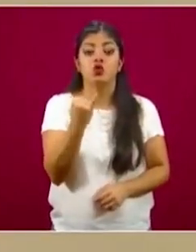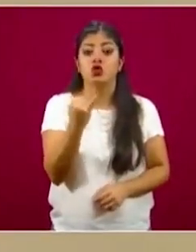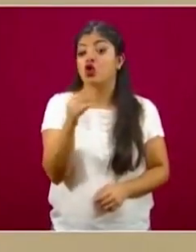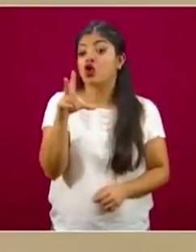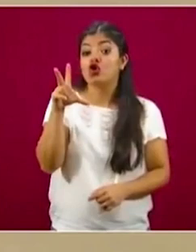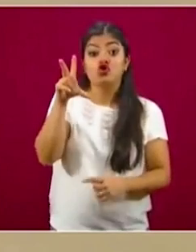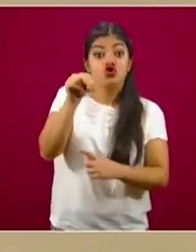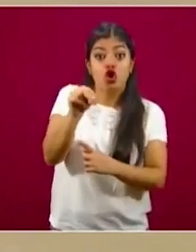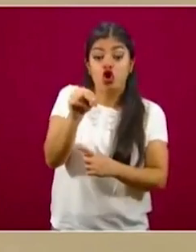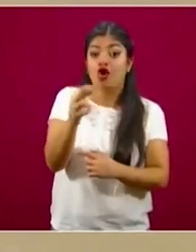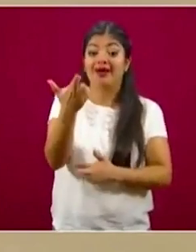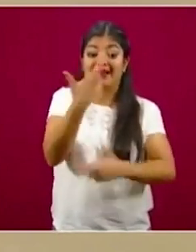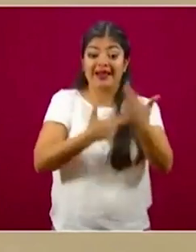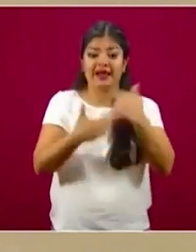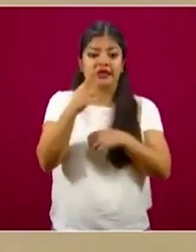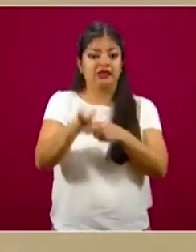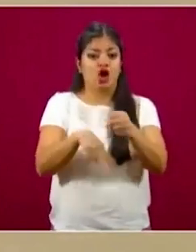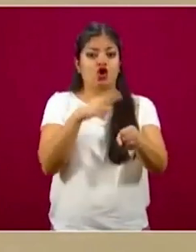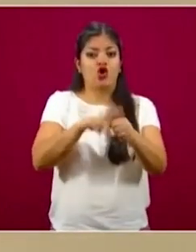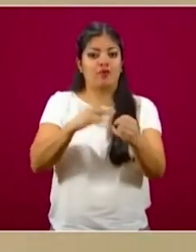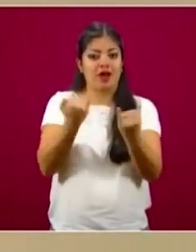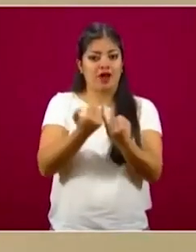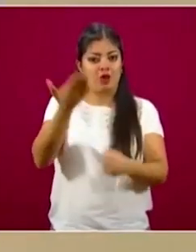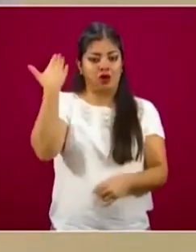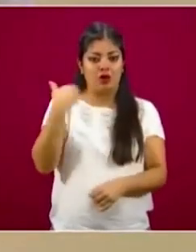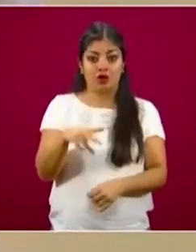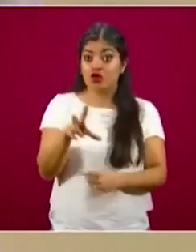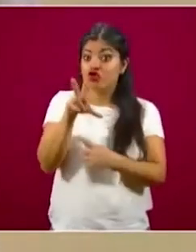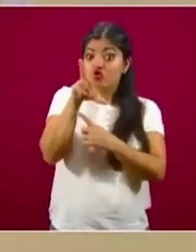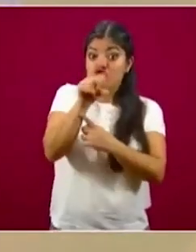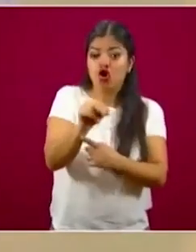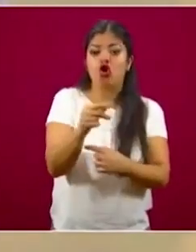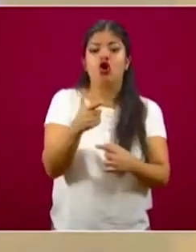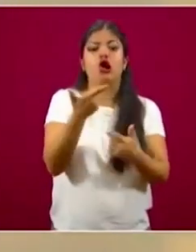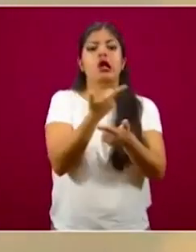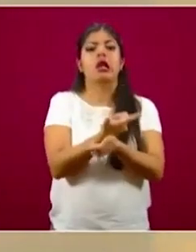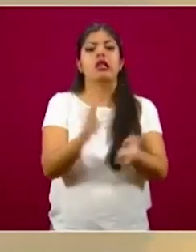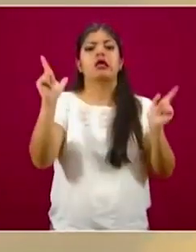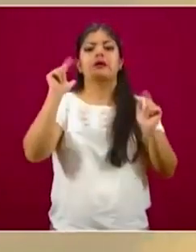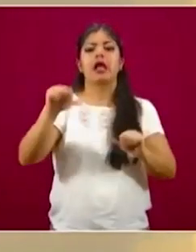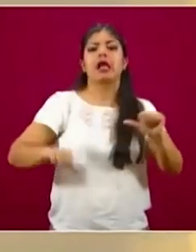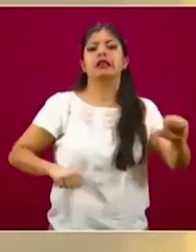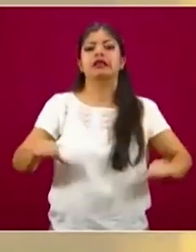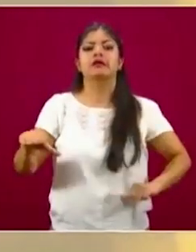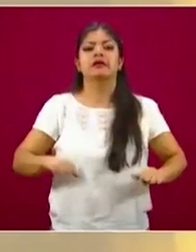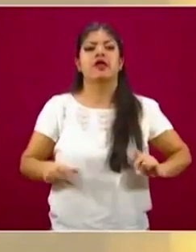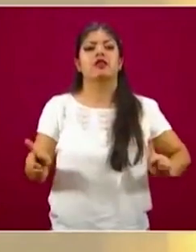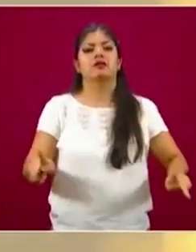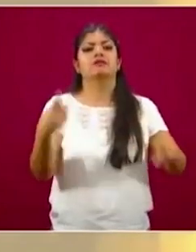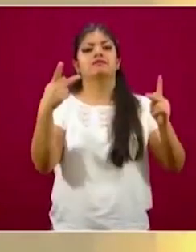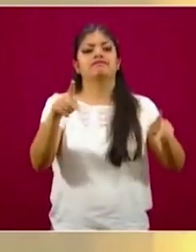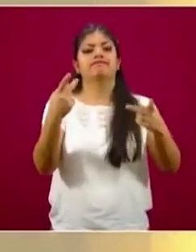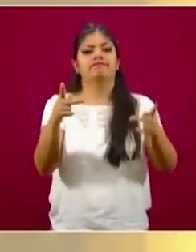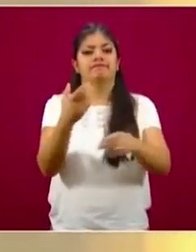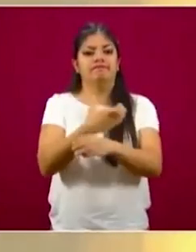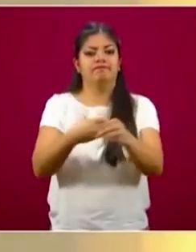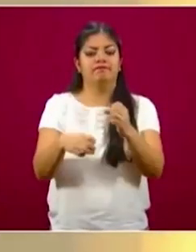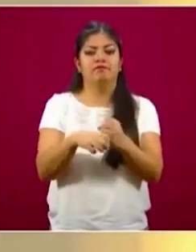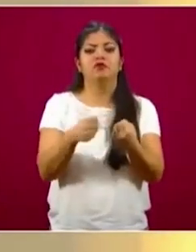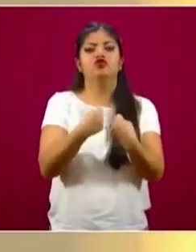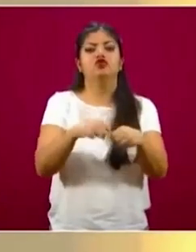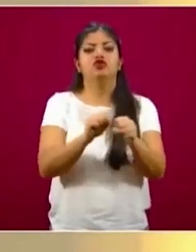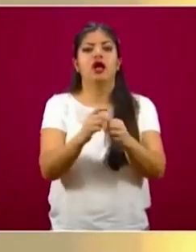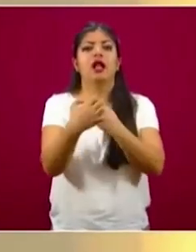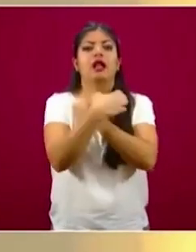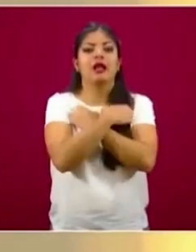es regresar a la normalidad, no es abrir libremente todas las actividades sociales, económicas y desde luego las